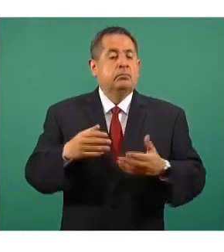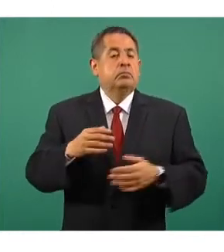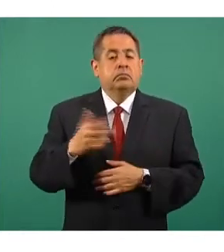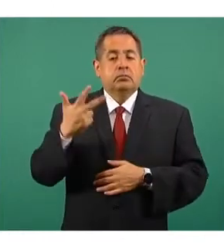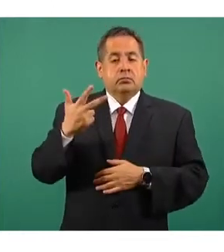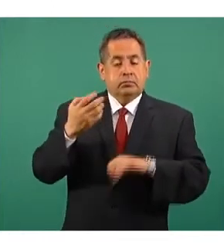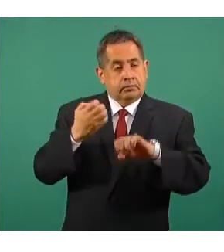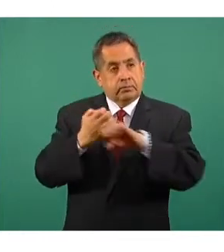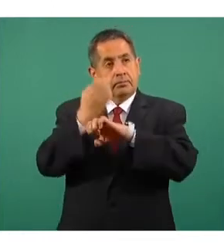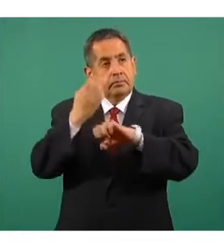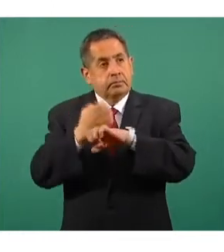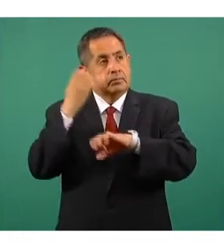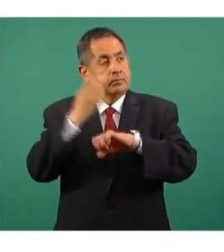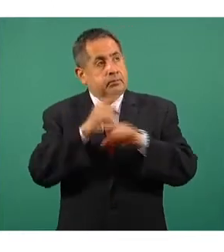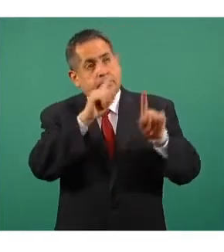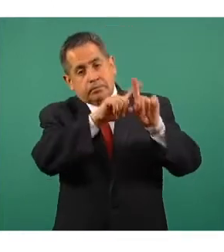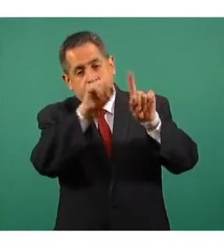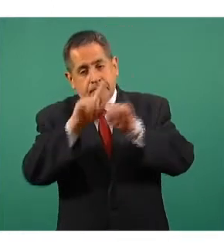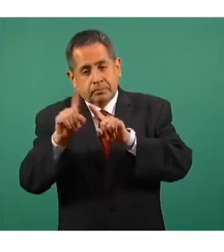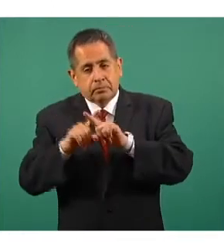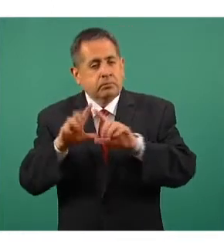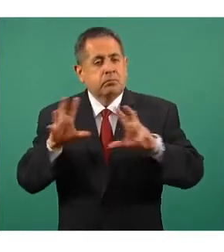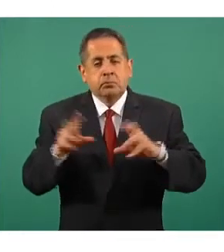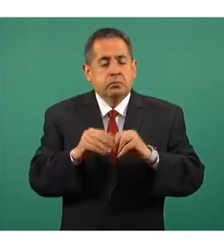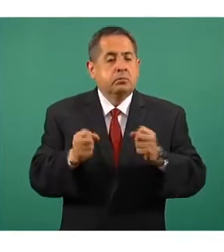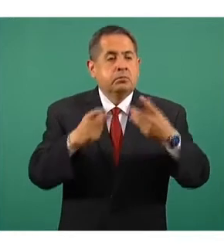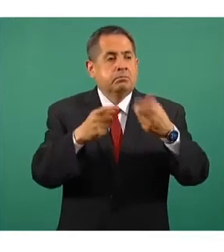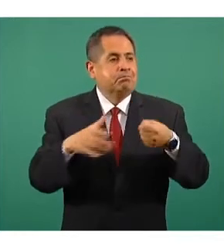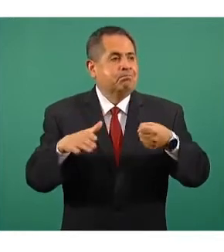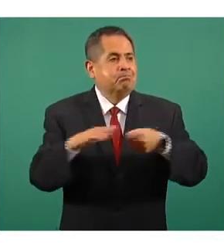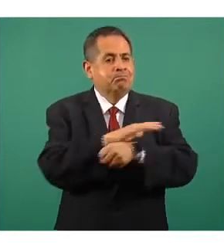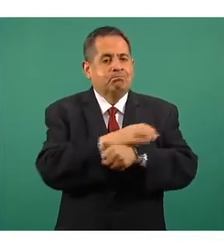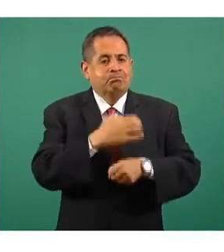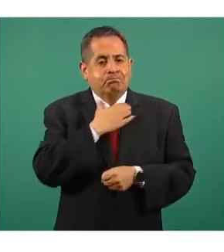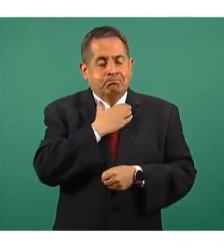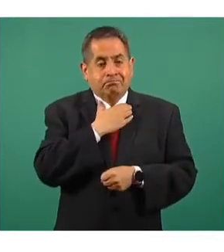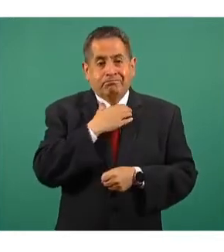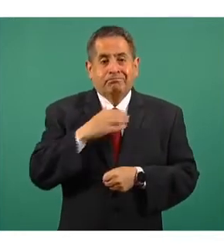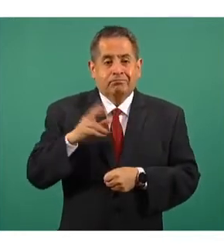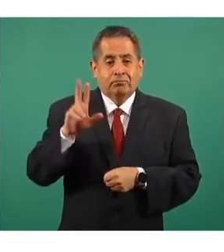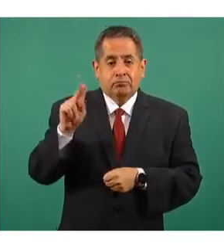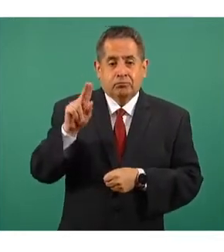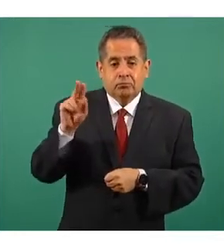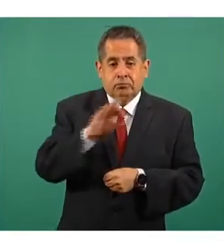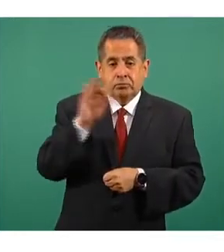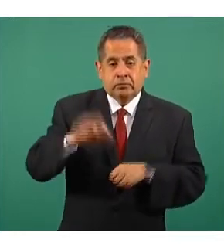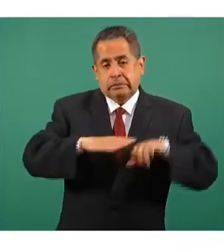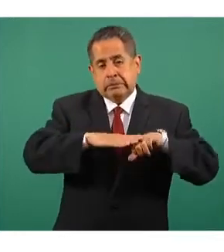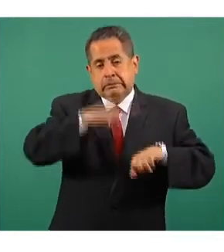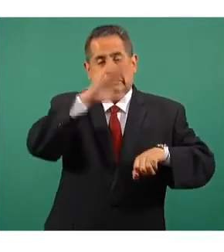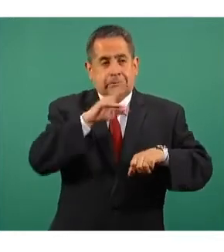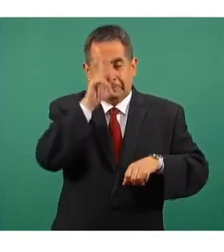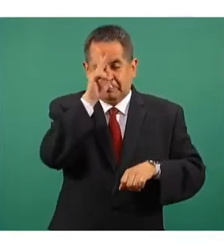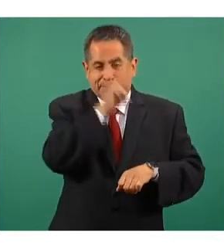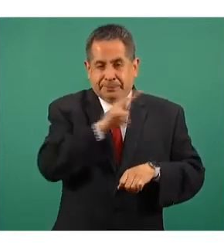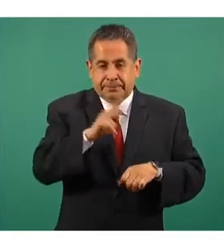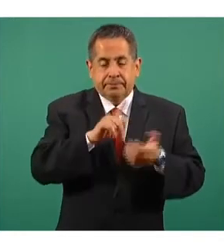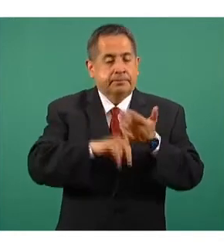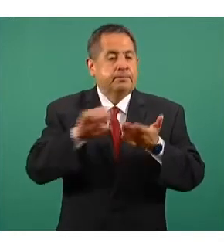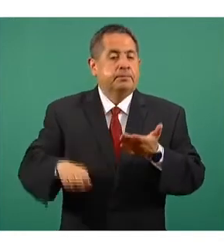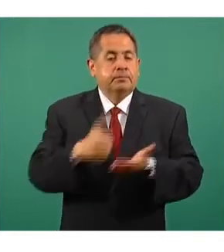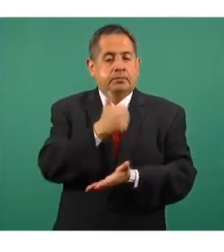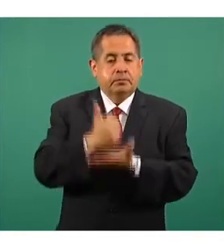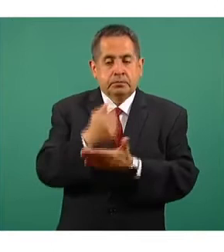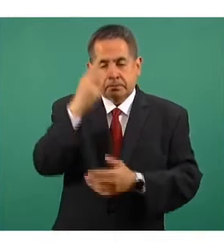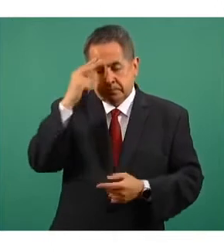que presentan un nivel de ocupación superior al 80 por ciento, son la Ciudad de México,